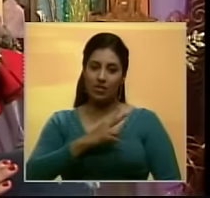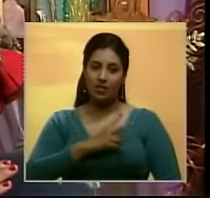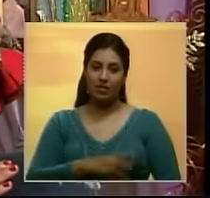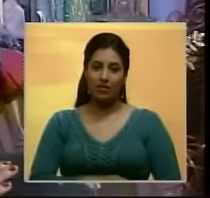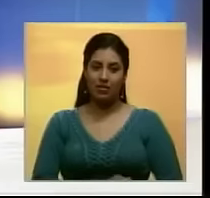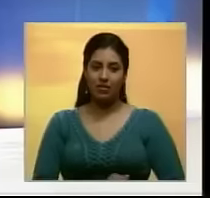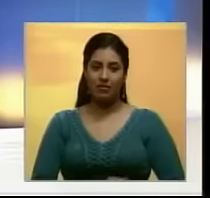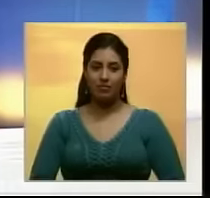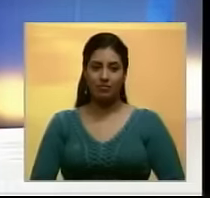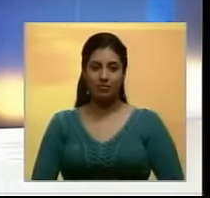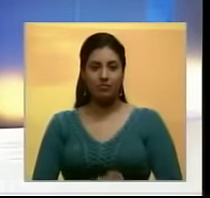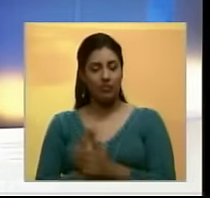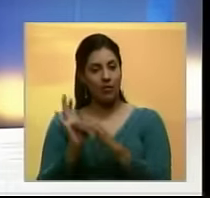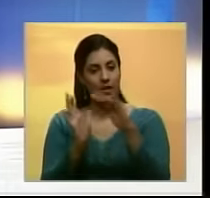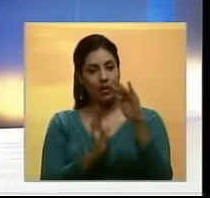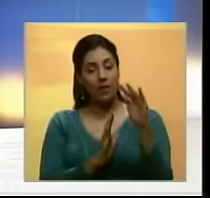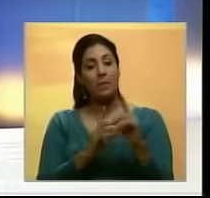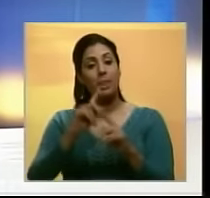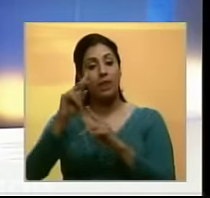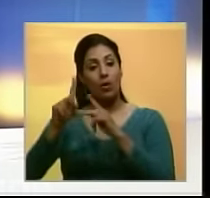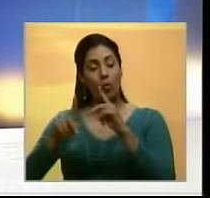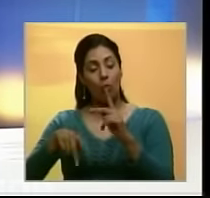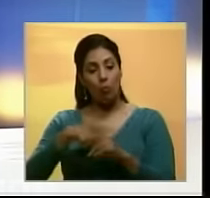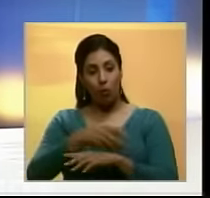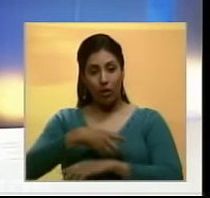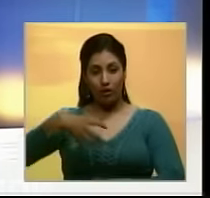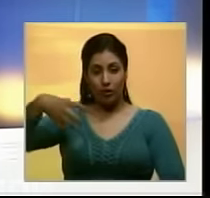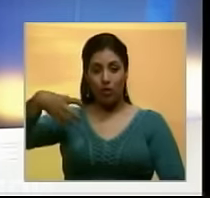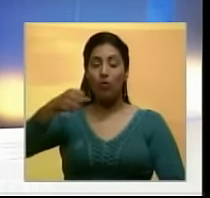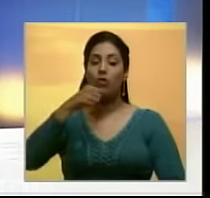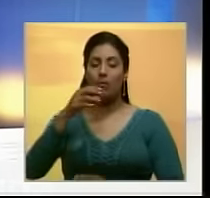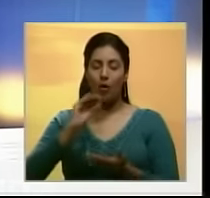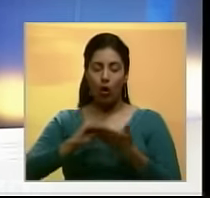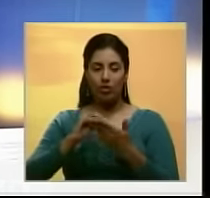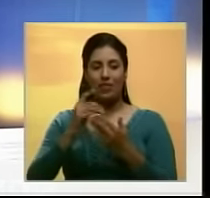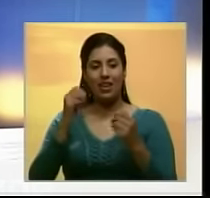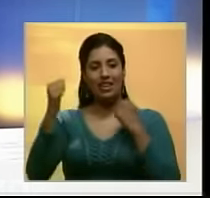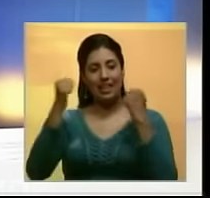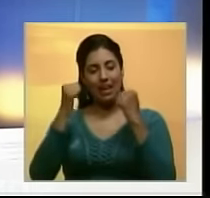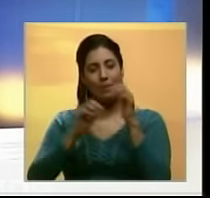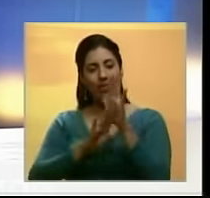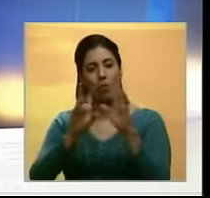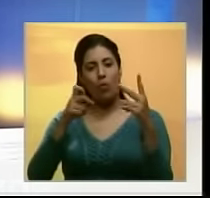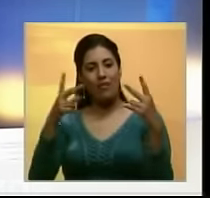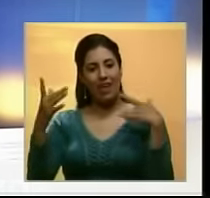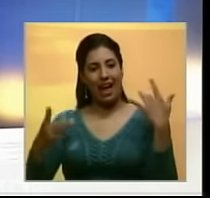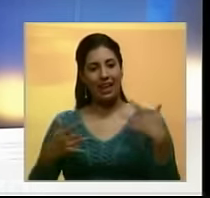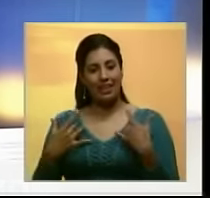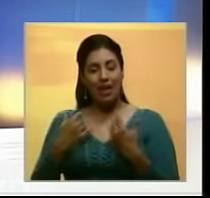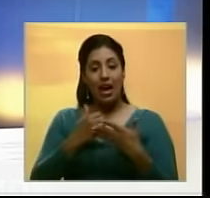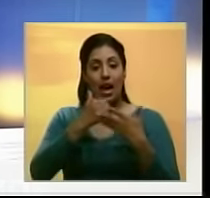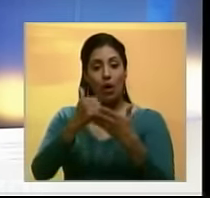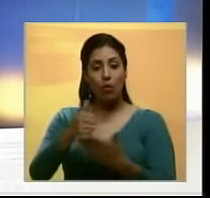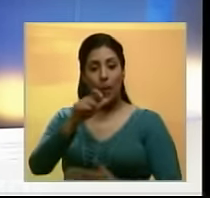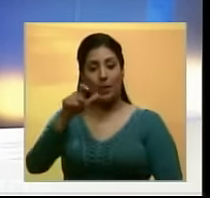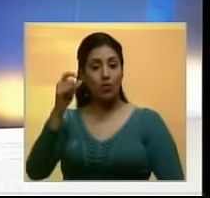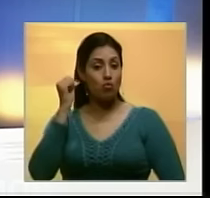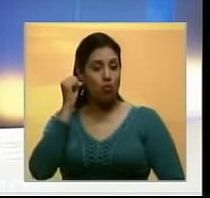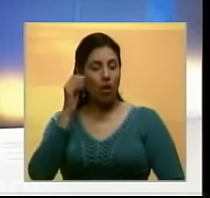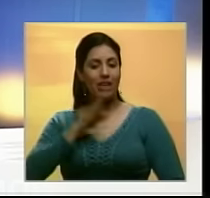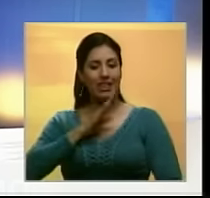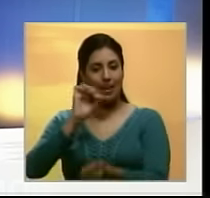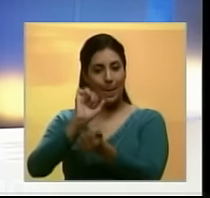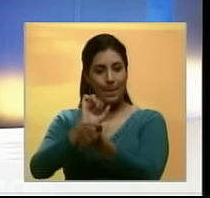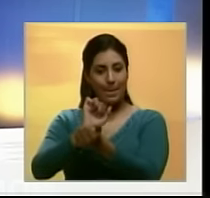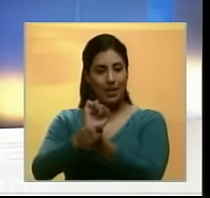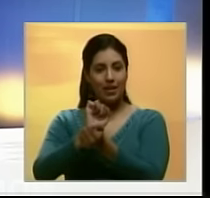Benevisión. Y en Puerto Rico, el Complejo de Rehabilitación de Bayamón desarrolló una actividad que sirve de ayuda a las mujeres que están privadas